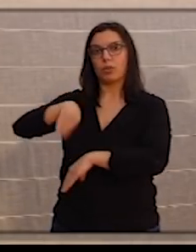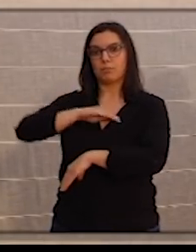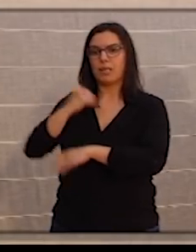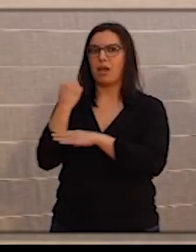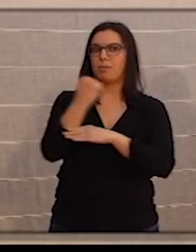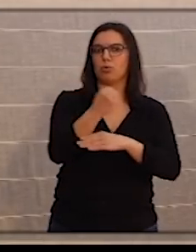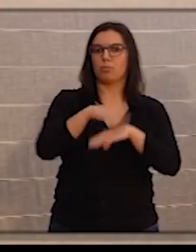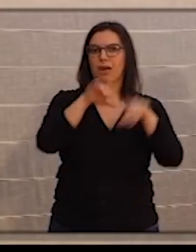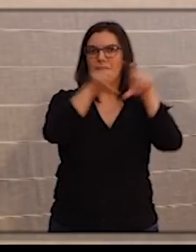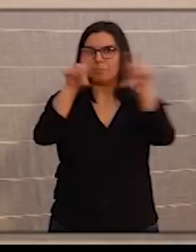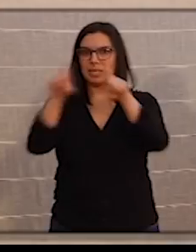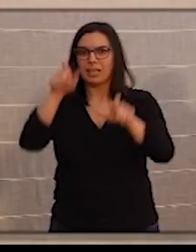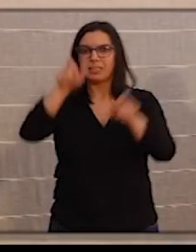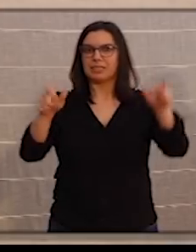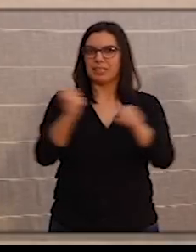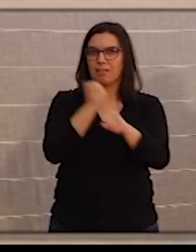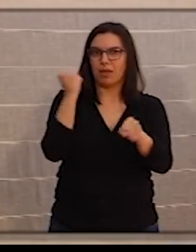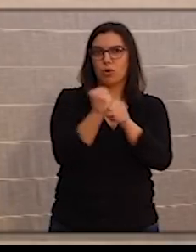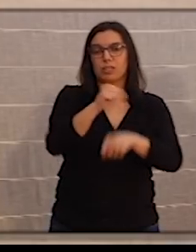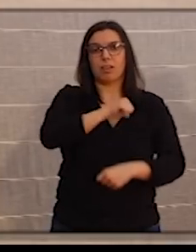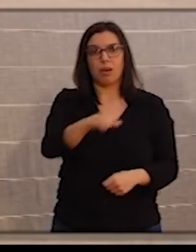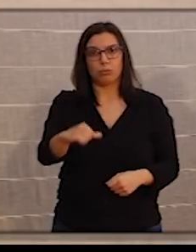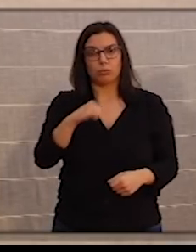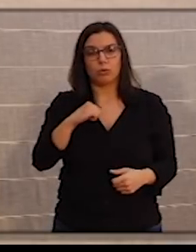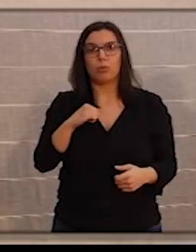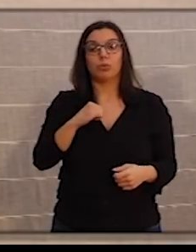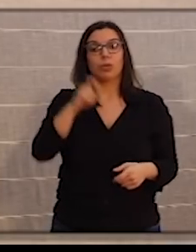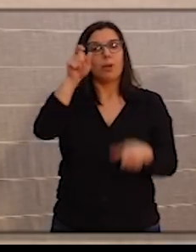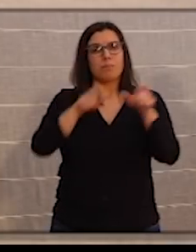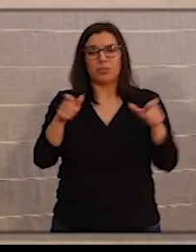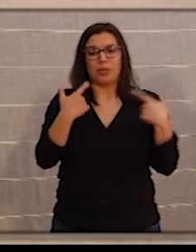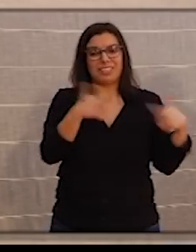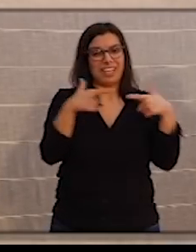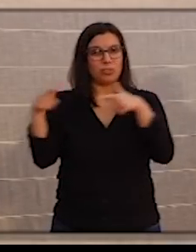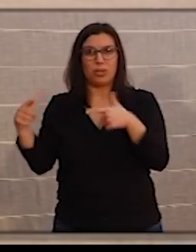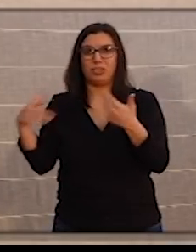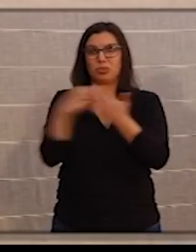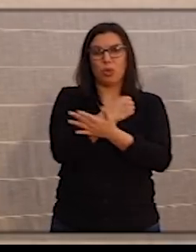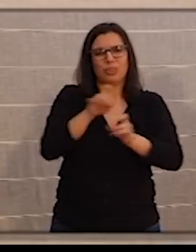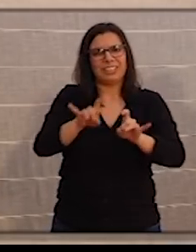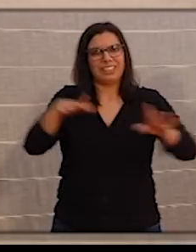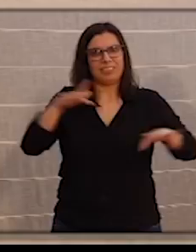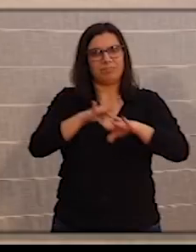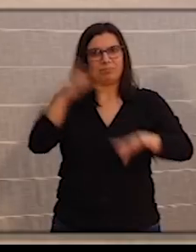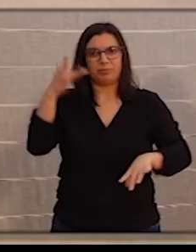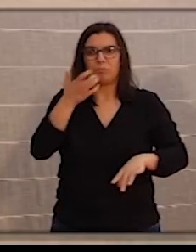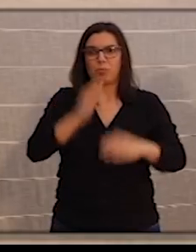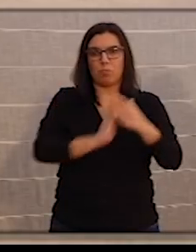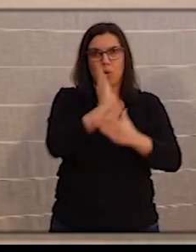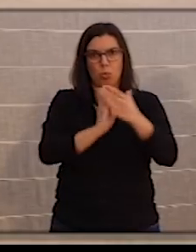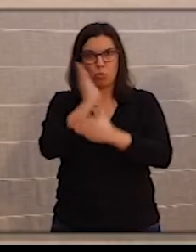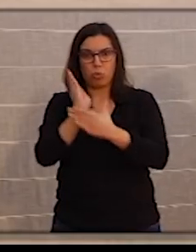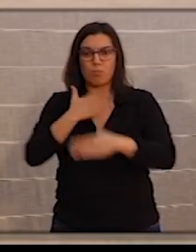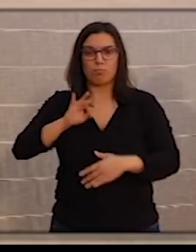empresas, a los trabajadores, a los autónomos, a aquellos sectores especialmente sensibles al sector productivo y que